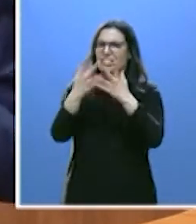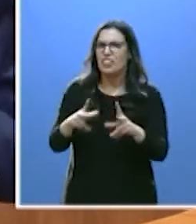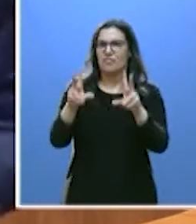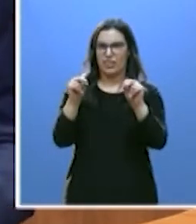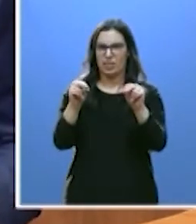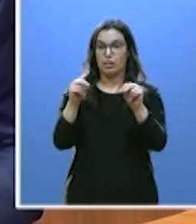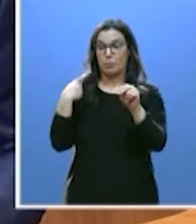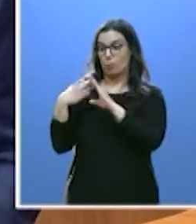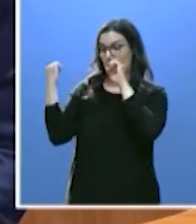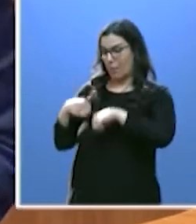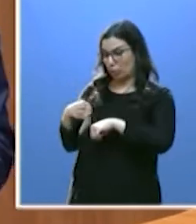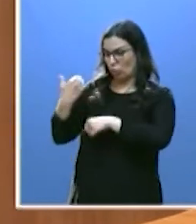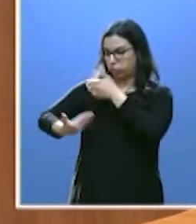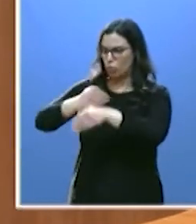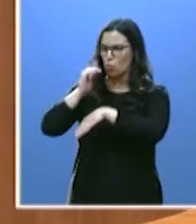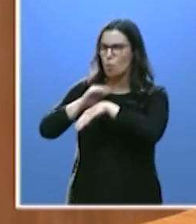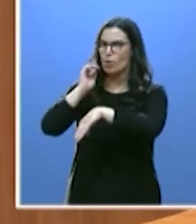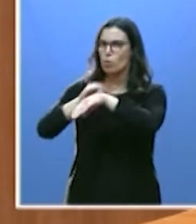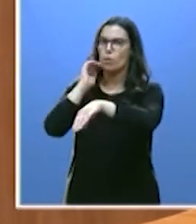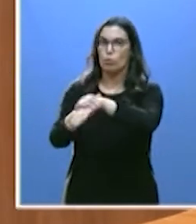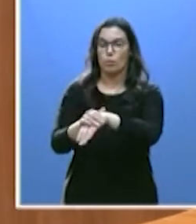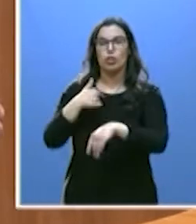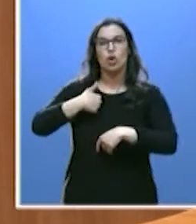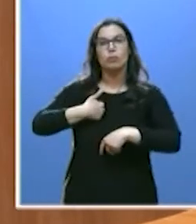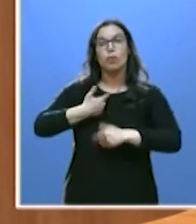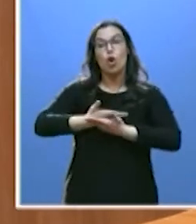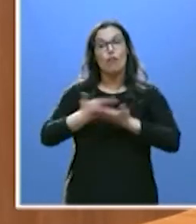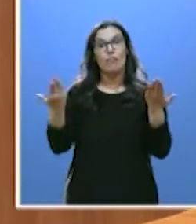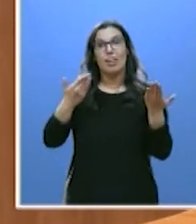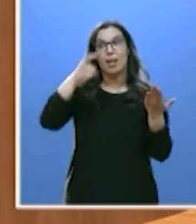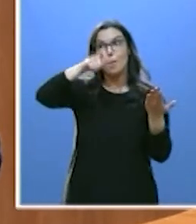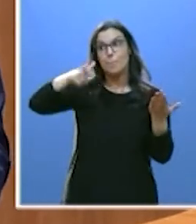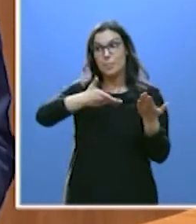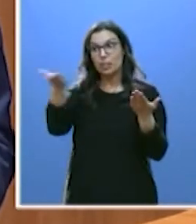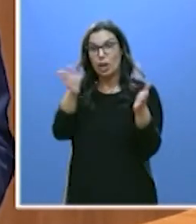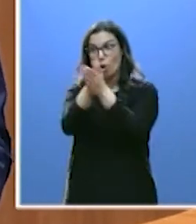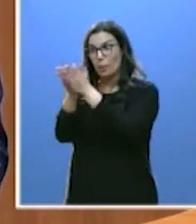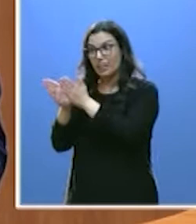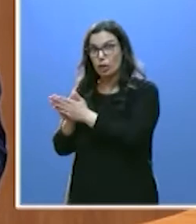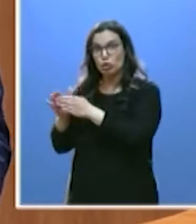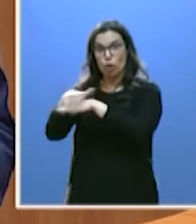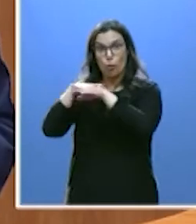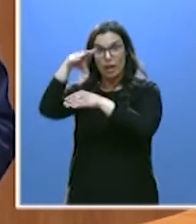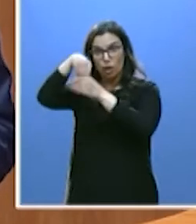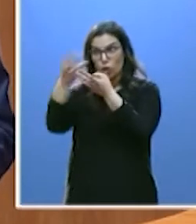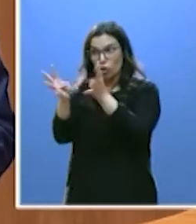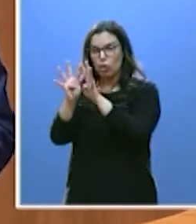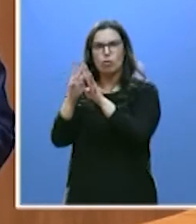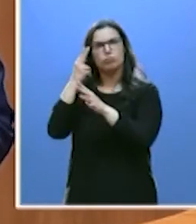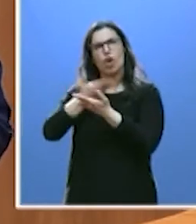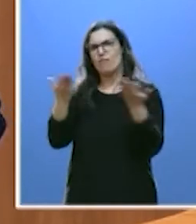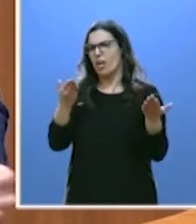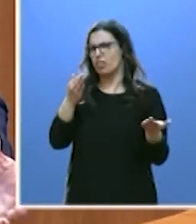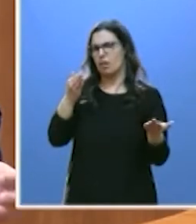lo pactado. Confío en la palabra de todos y cada uno de mis compañeros de gobierno. Confío en la